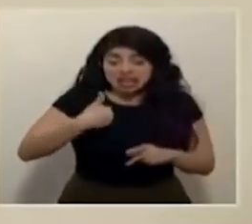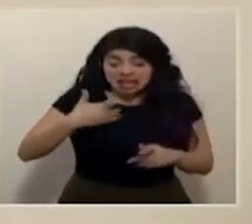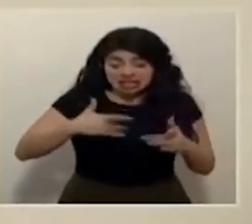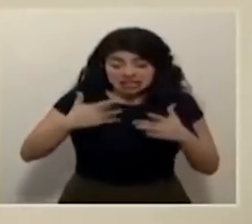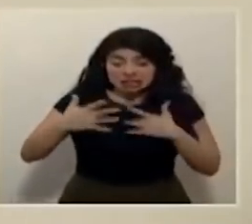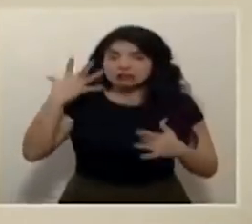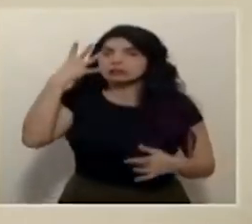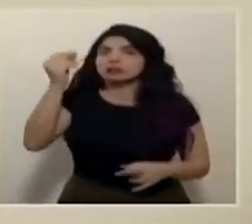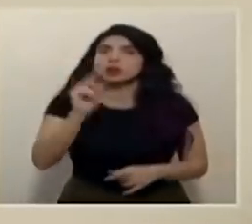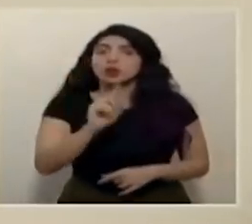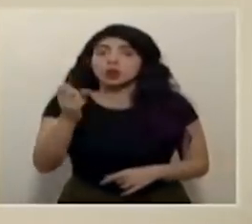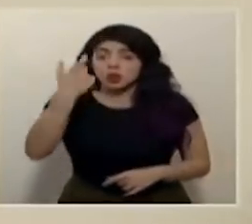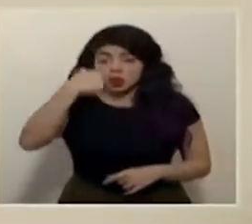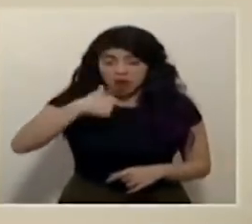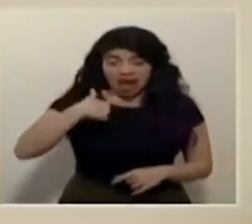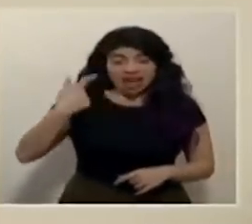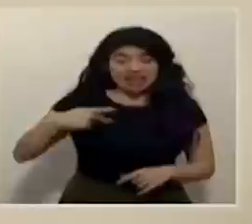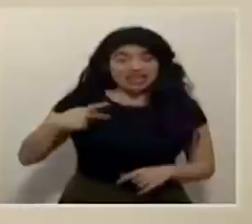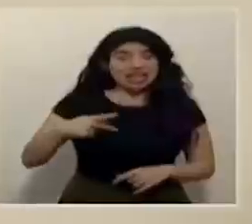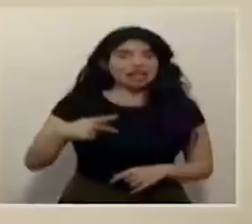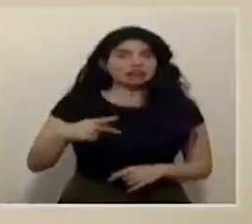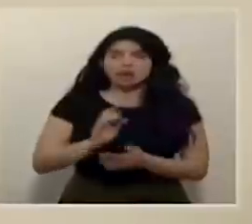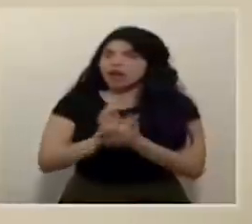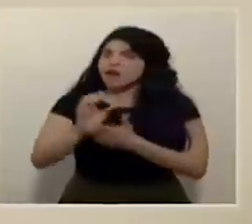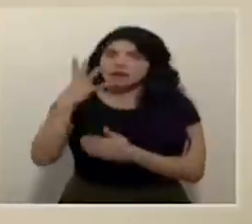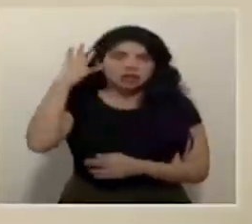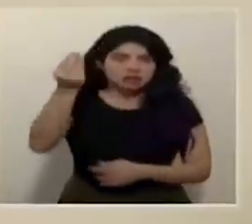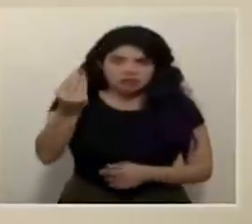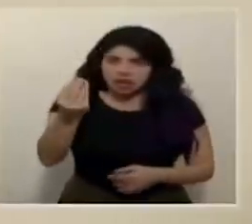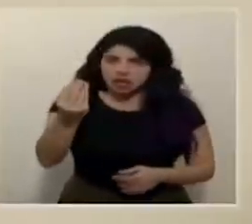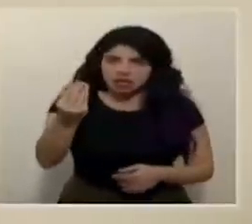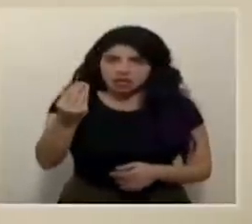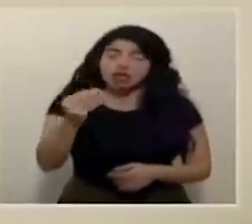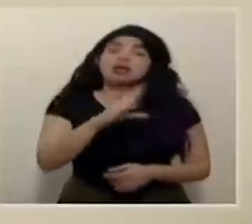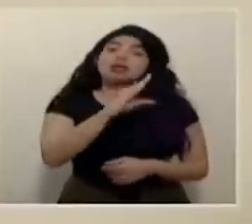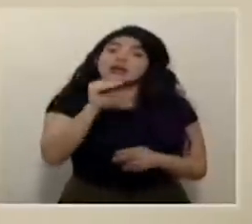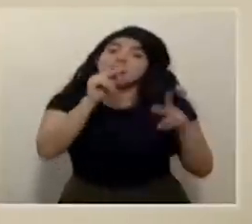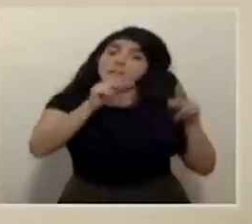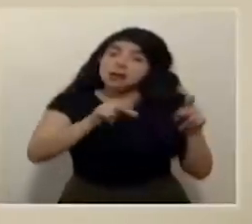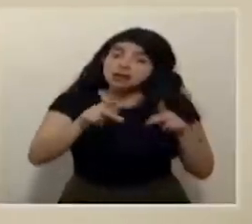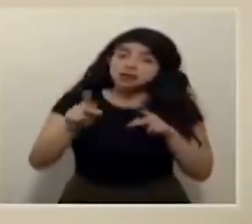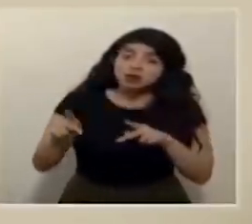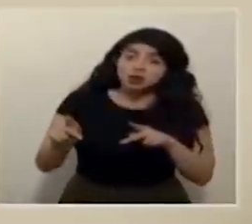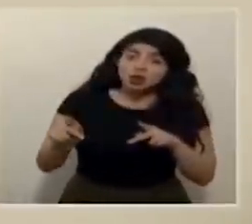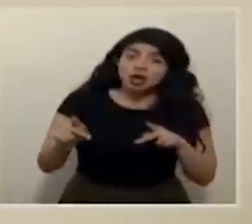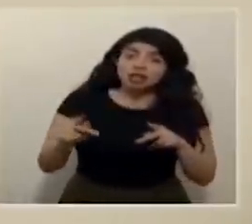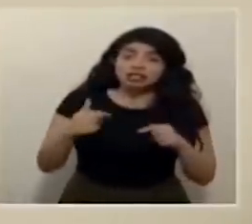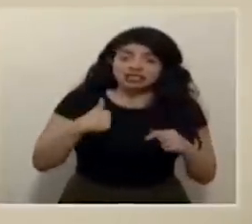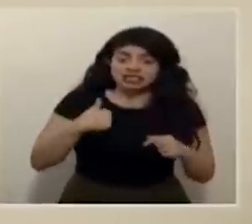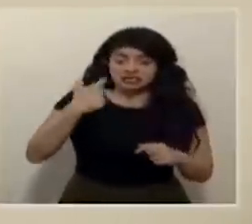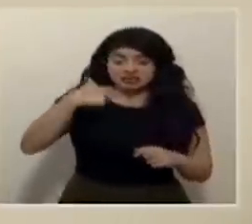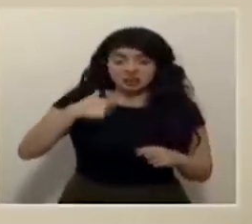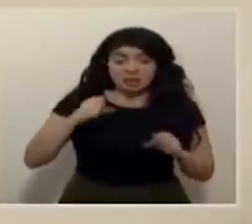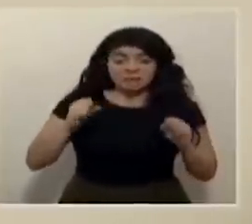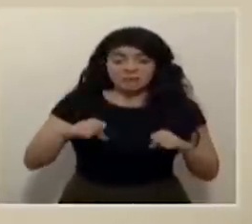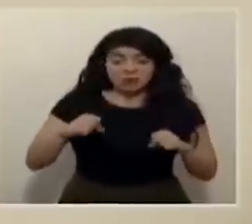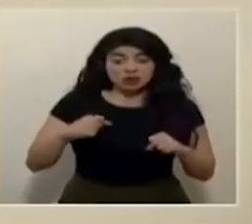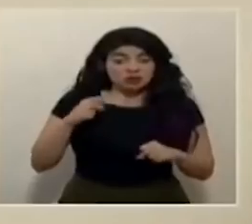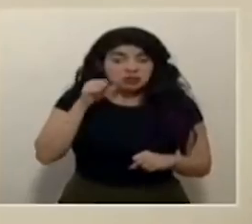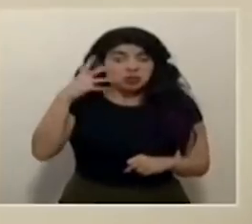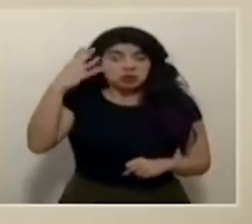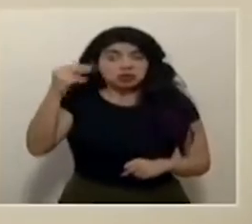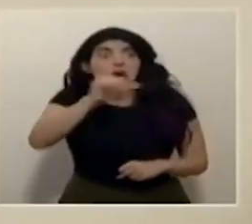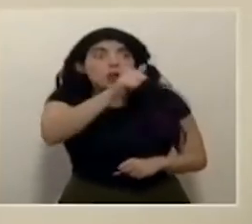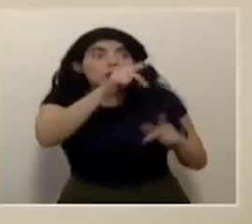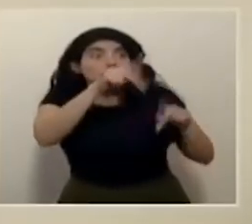no salir y la gente que está con factores de riesgo también tratar de evitar salir y la gente que está con posibilidad de no salir y que alguien más